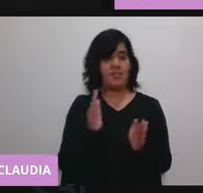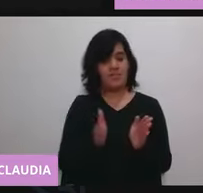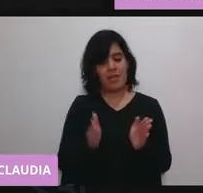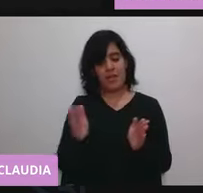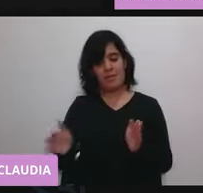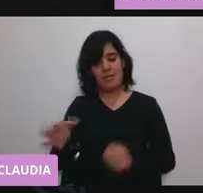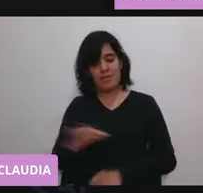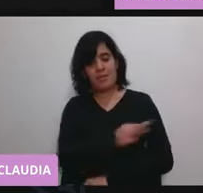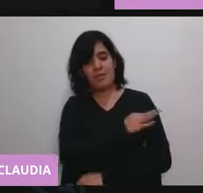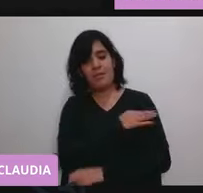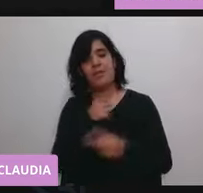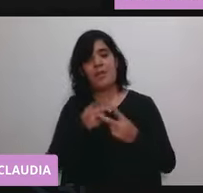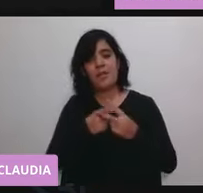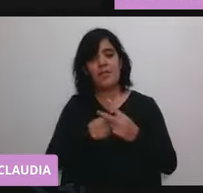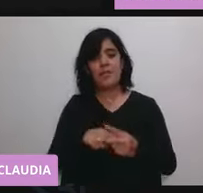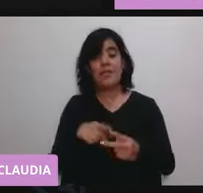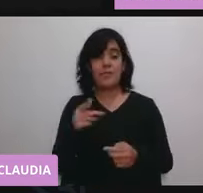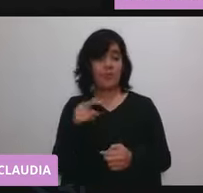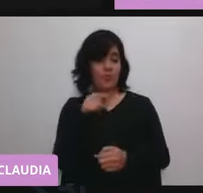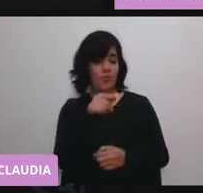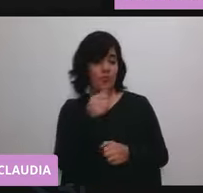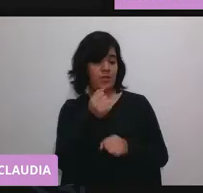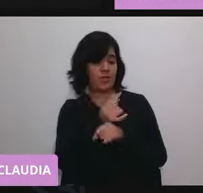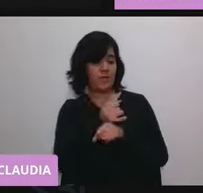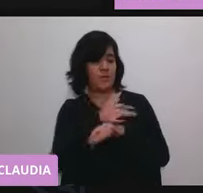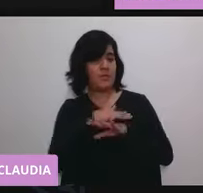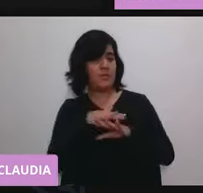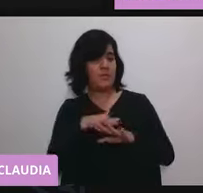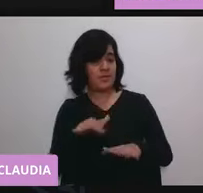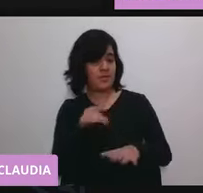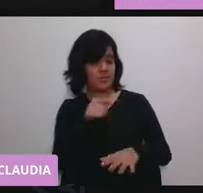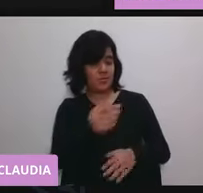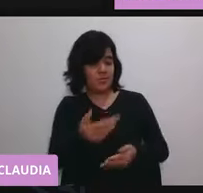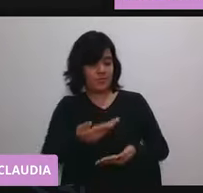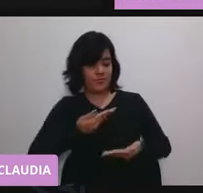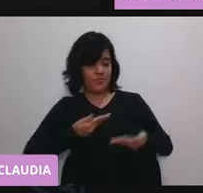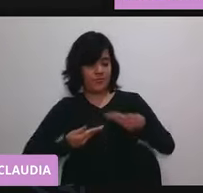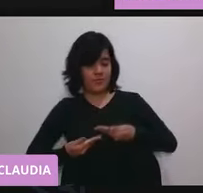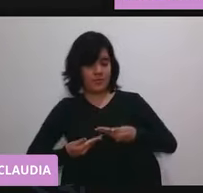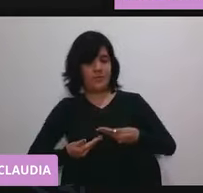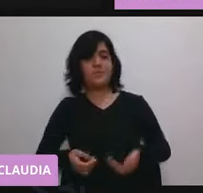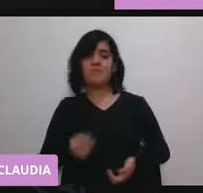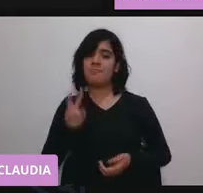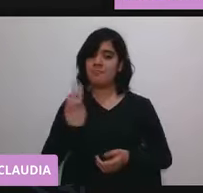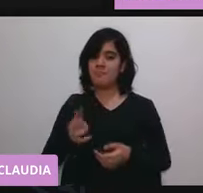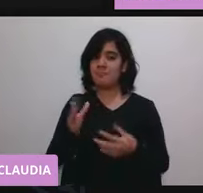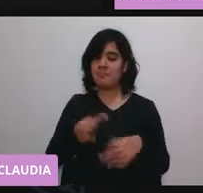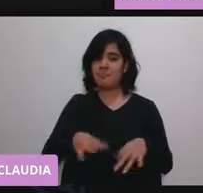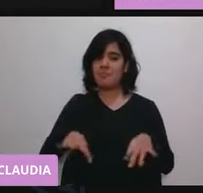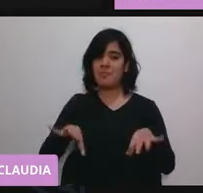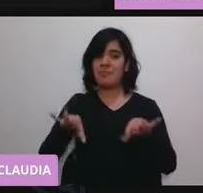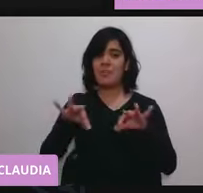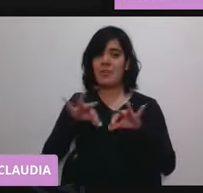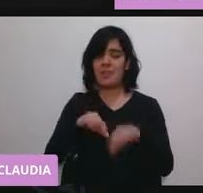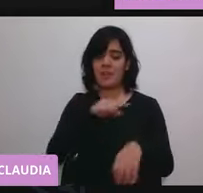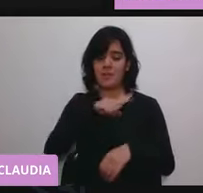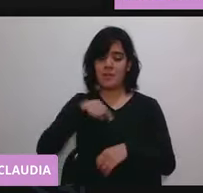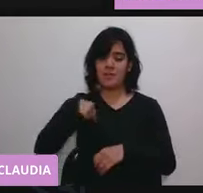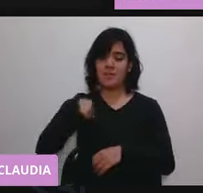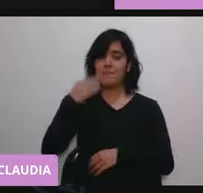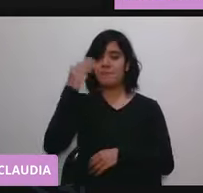información que nos comparte, pues es sumamente importante para nosotros. Bueno, que estaremos